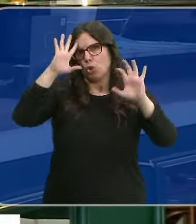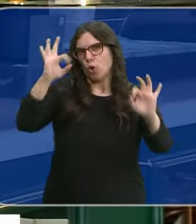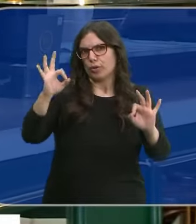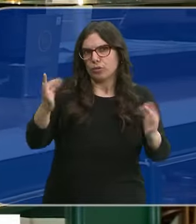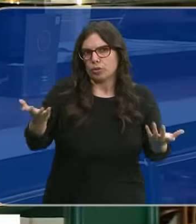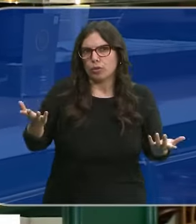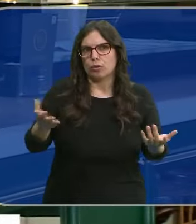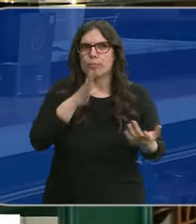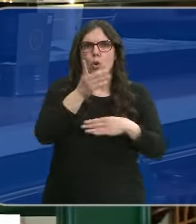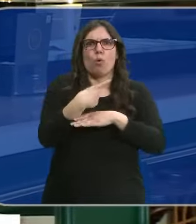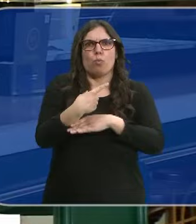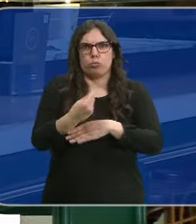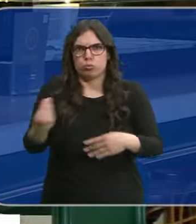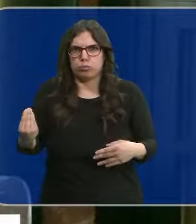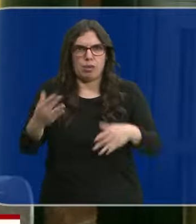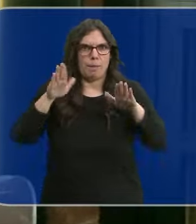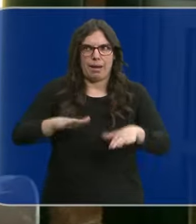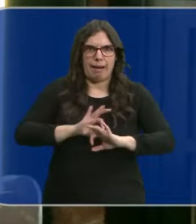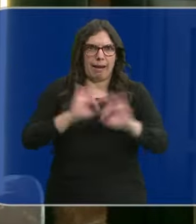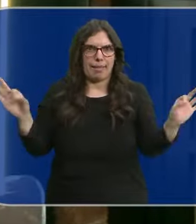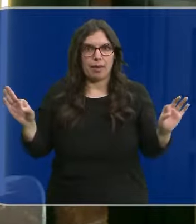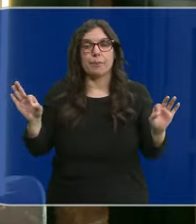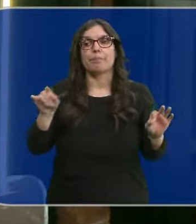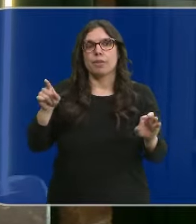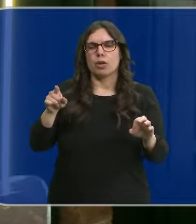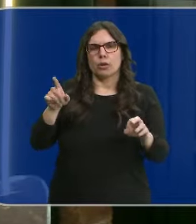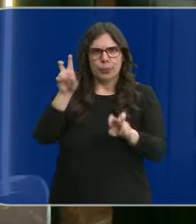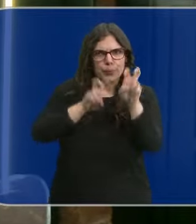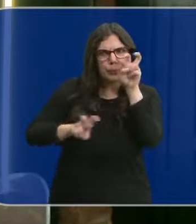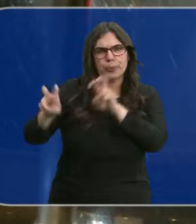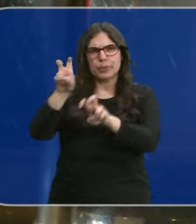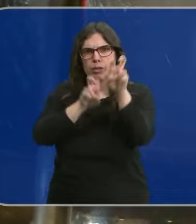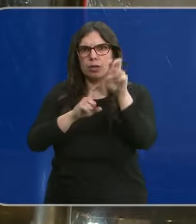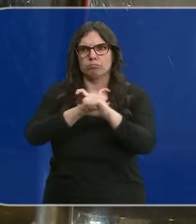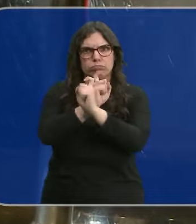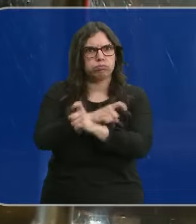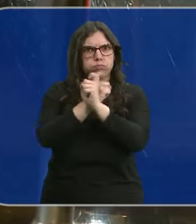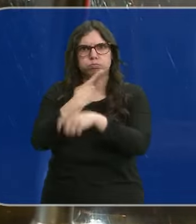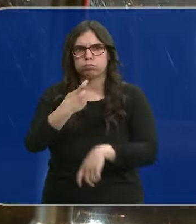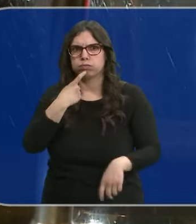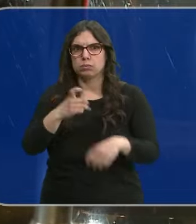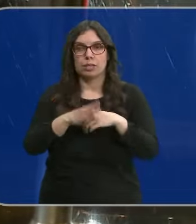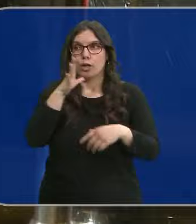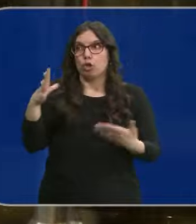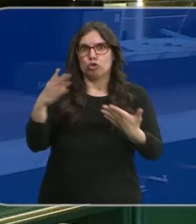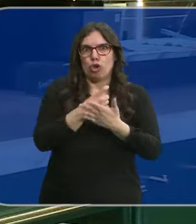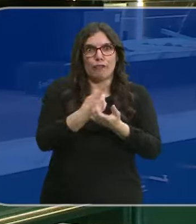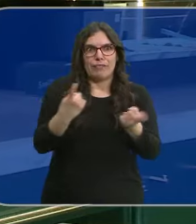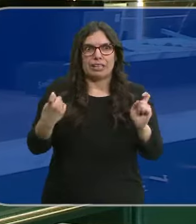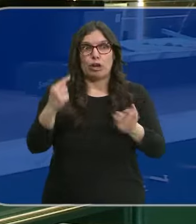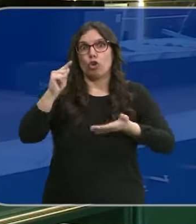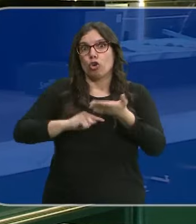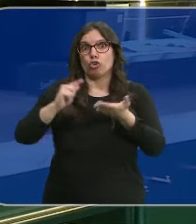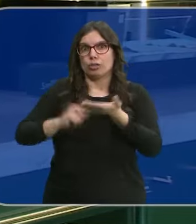son muchas horas sin parar. Pero está siendo una odisea encontrar personal. Porque estamos todos los locales igual, entonces la